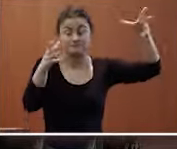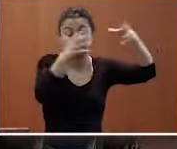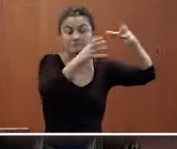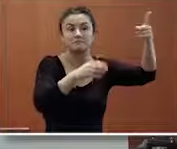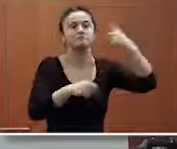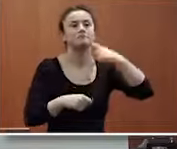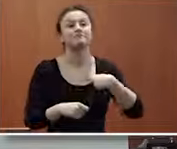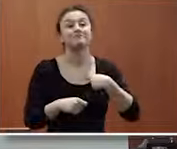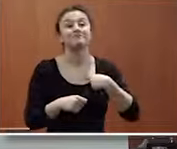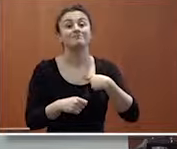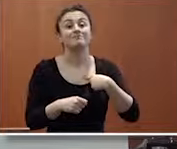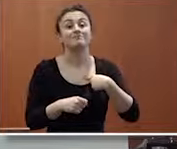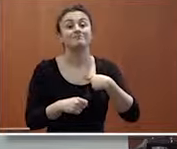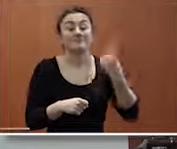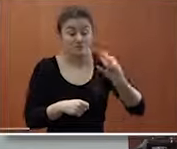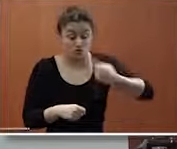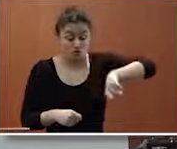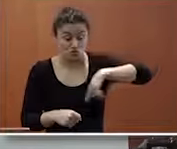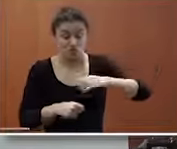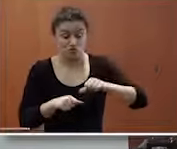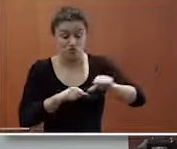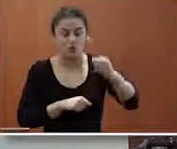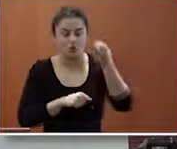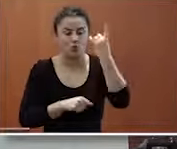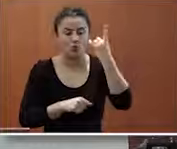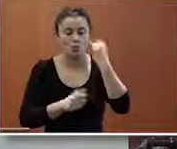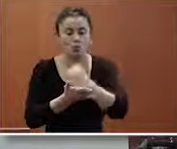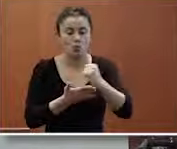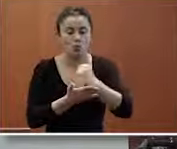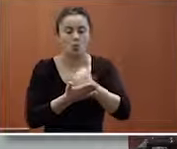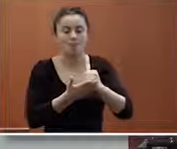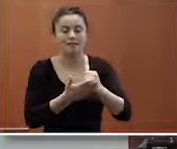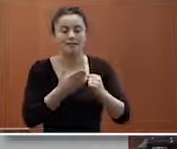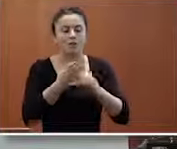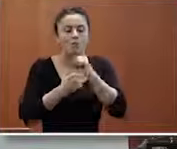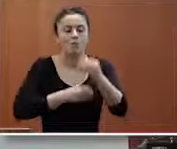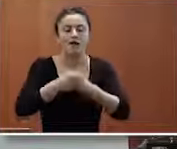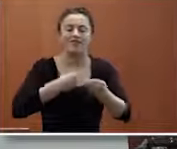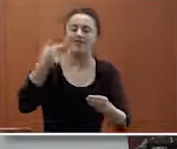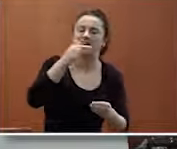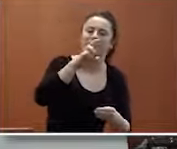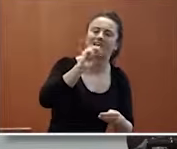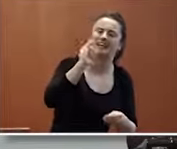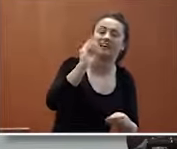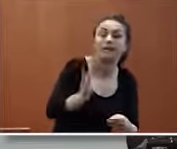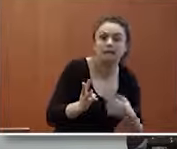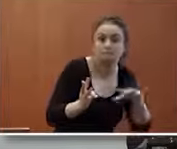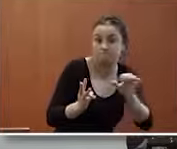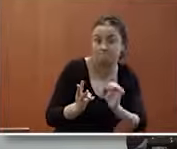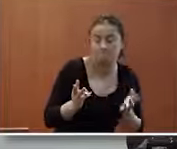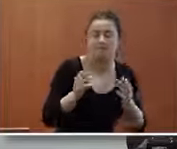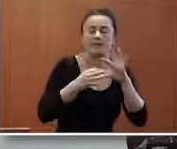nos ha dicho que lo que lo que tenemos que hacer a corto plazo ahora mismo es hacer un documento interpretativo de cómo hacer el gris en materia de discapacidad esto es un elemento importante